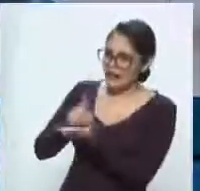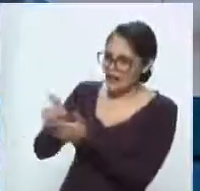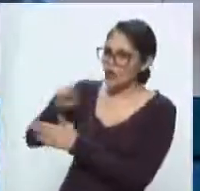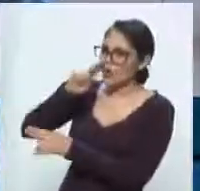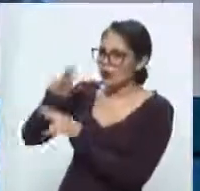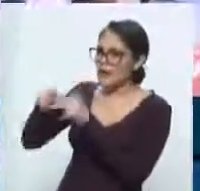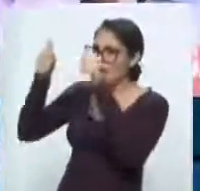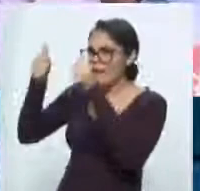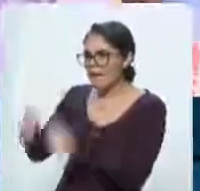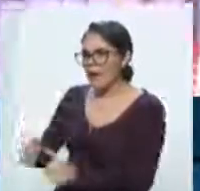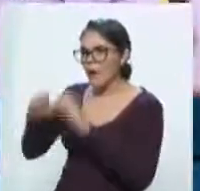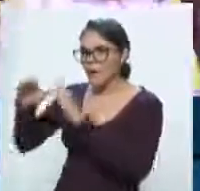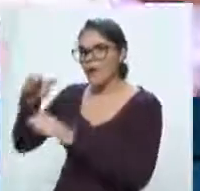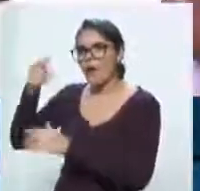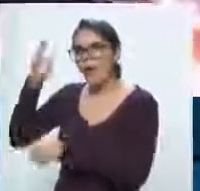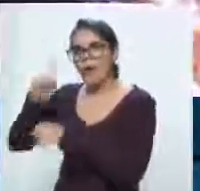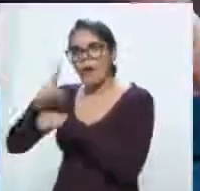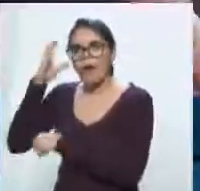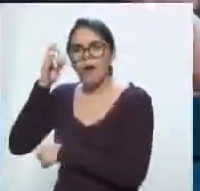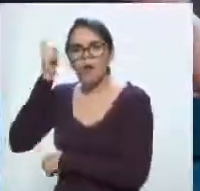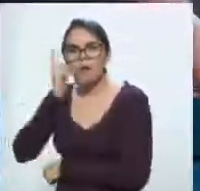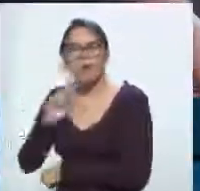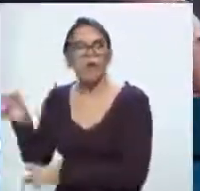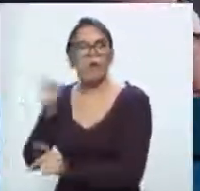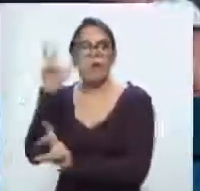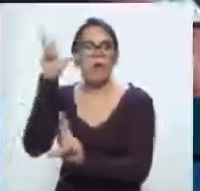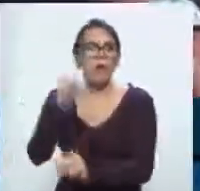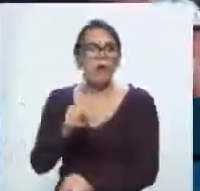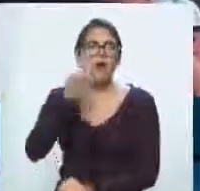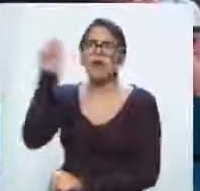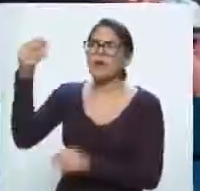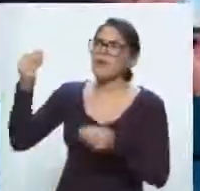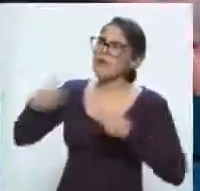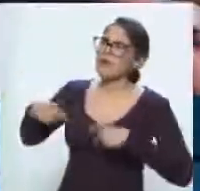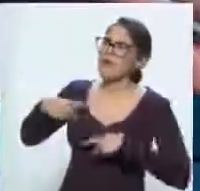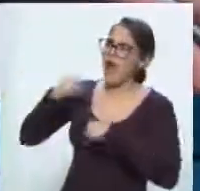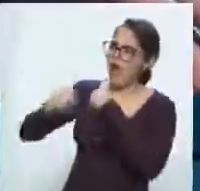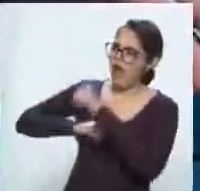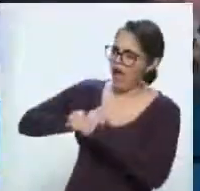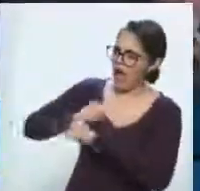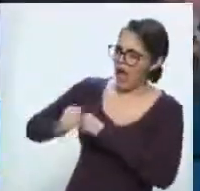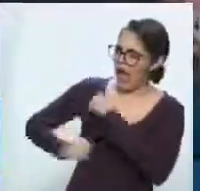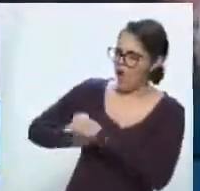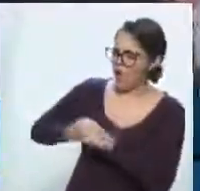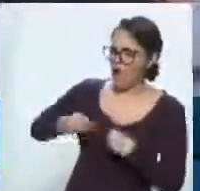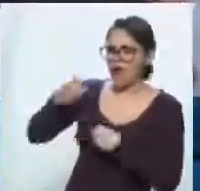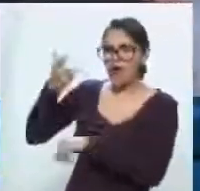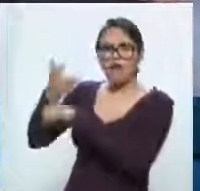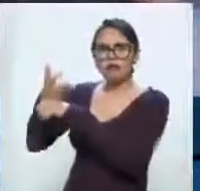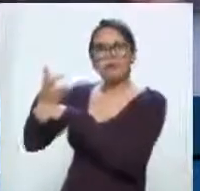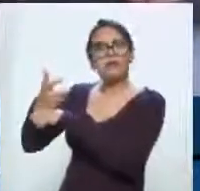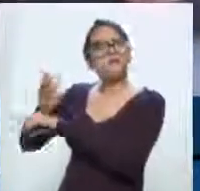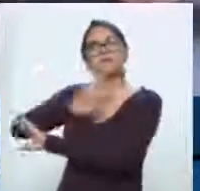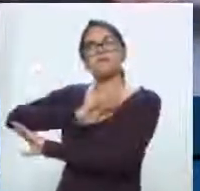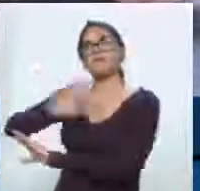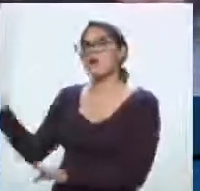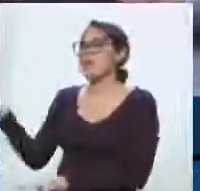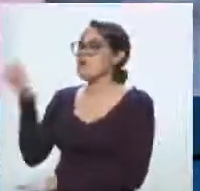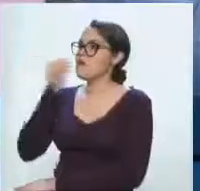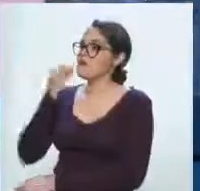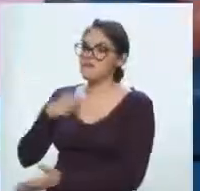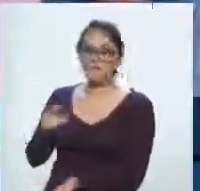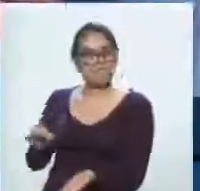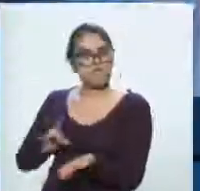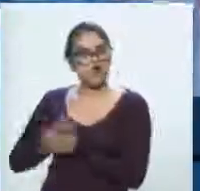deportados que después de vivir muchos años en Estados Unidos son deportados a un país que no conocen y a veces a